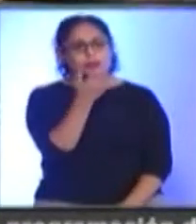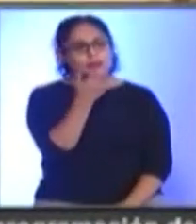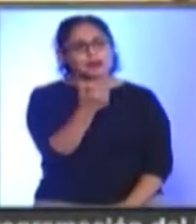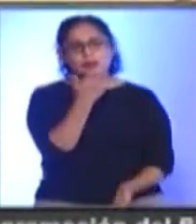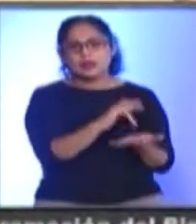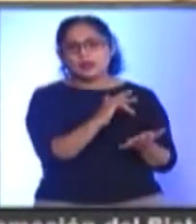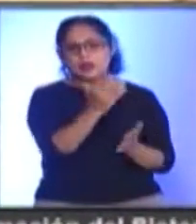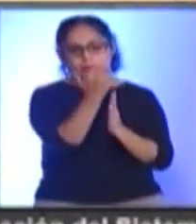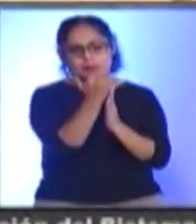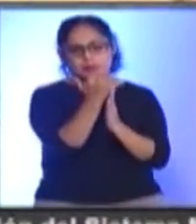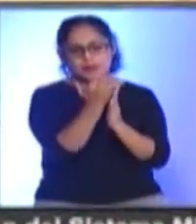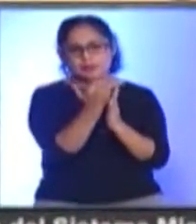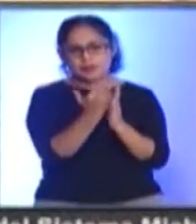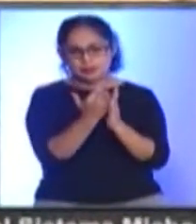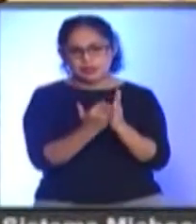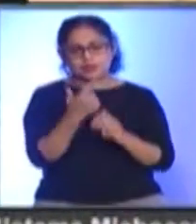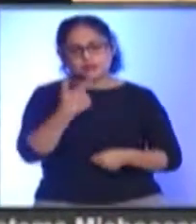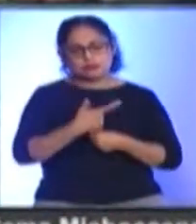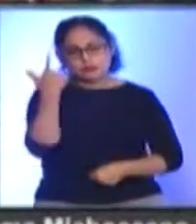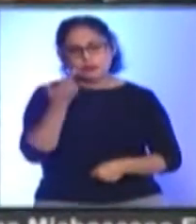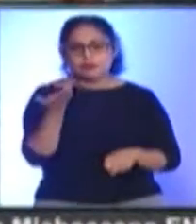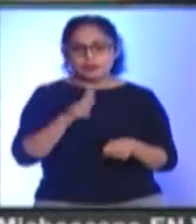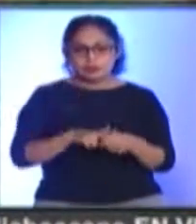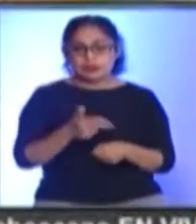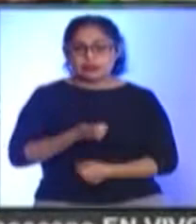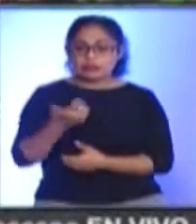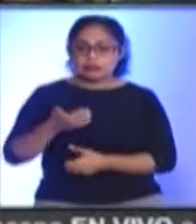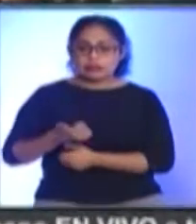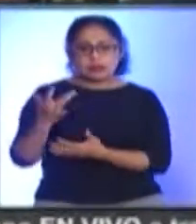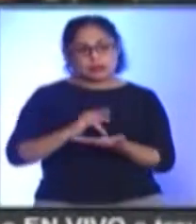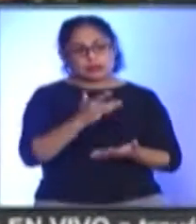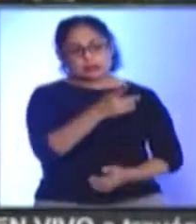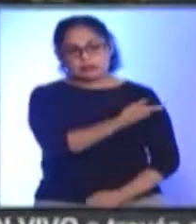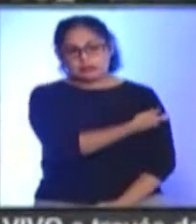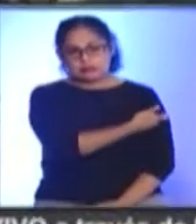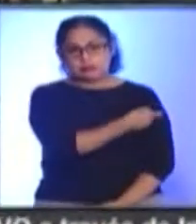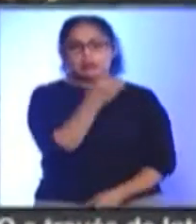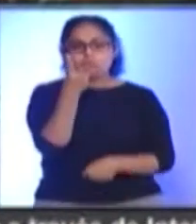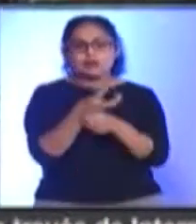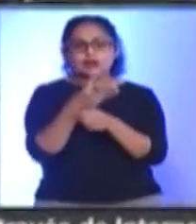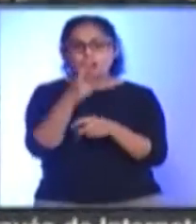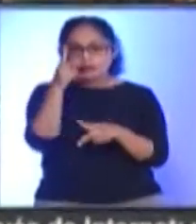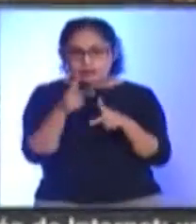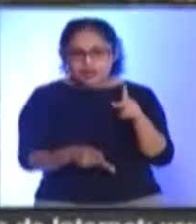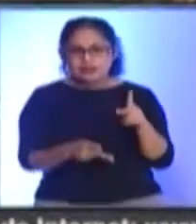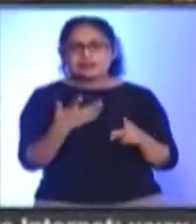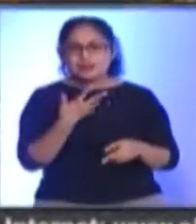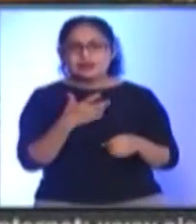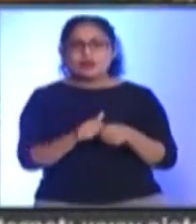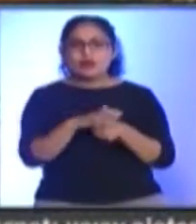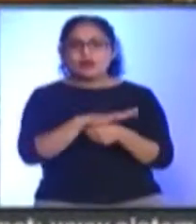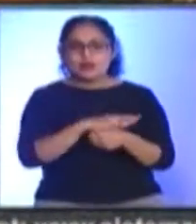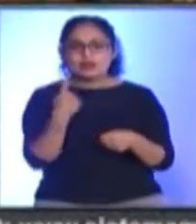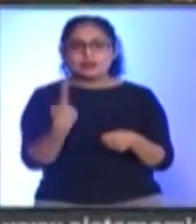reducir Los índices de letalidad Y hospitalización En el estado Durante la tercera ola A causa de la pandemia Por lo que se reitera El